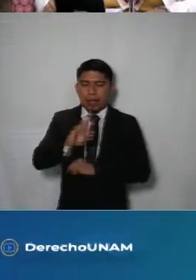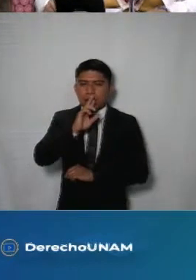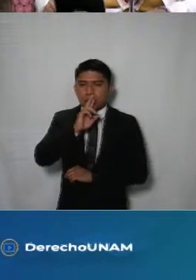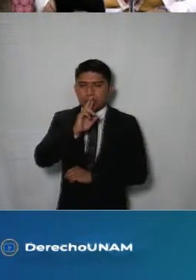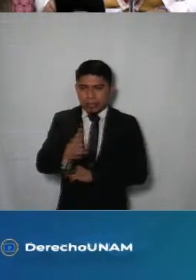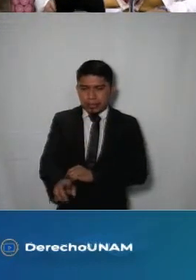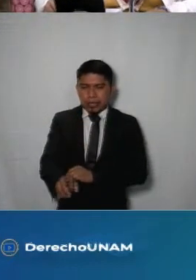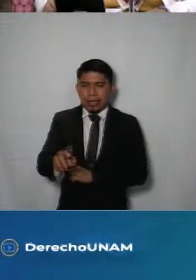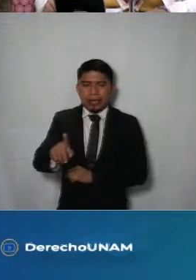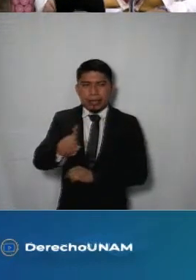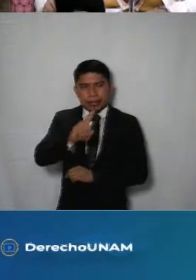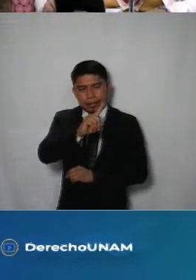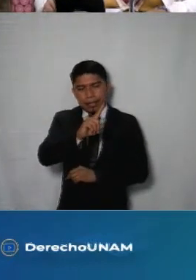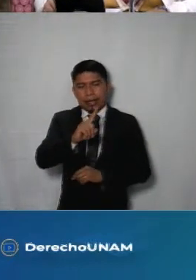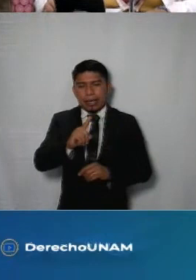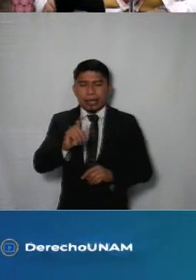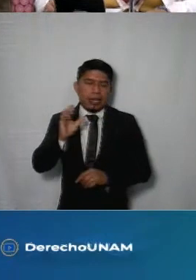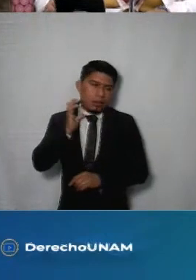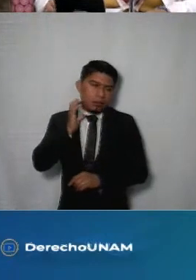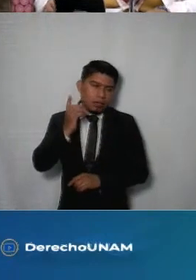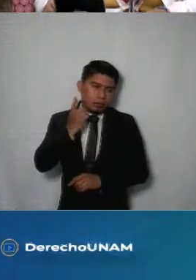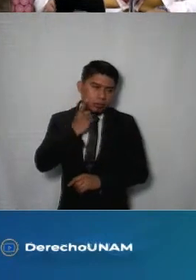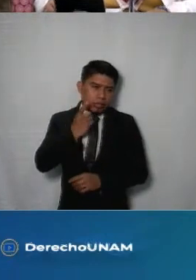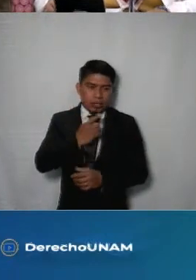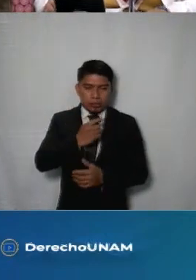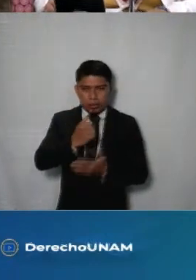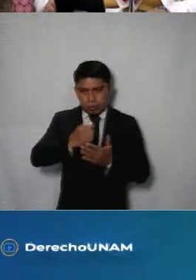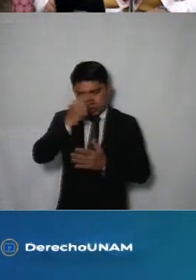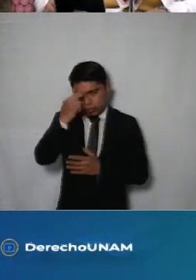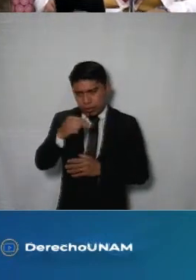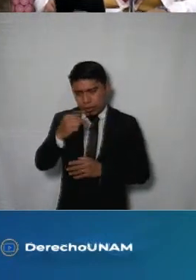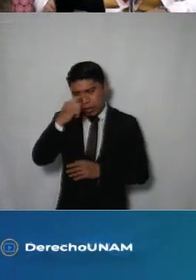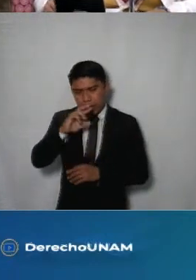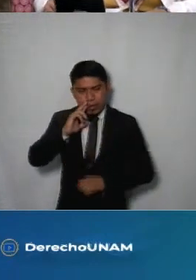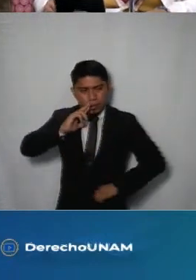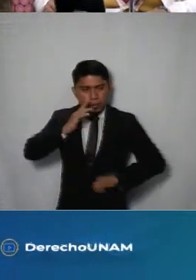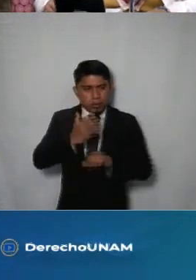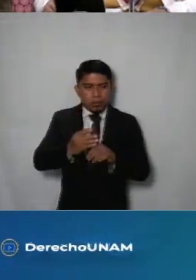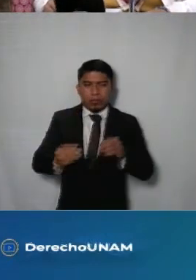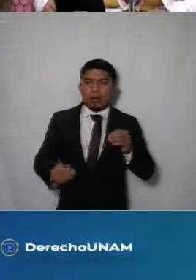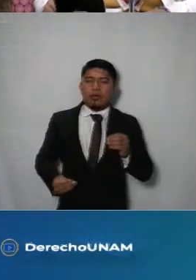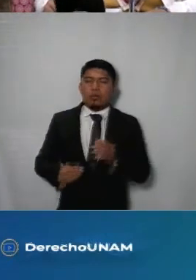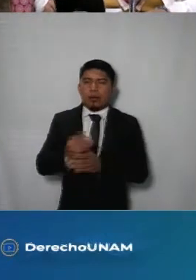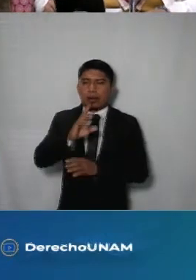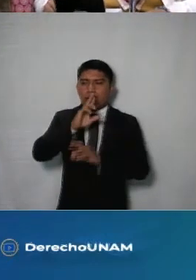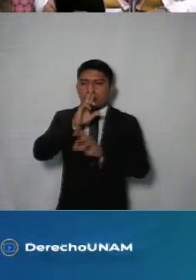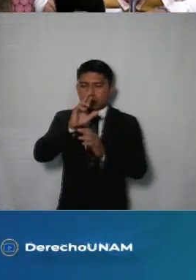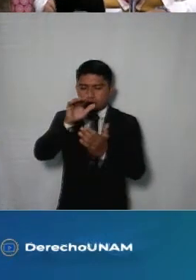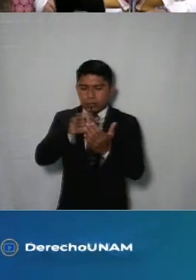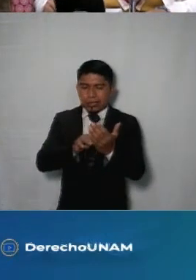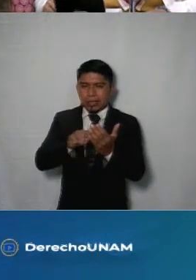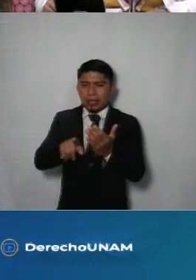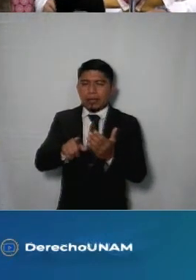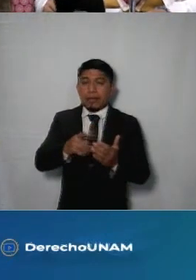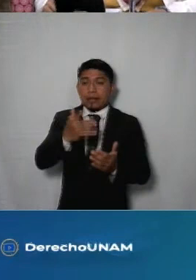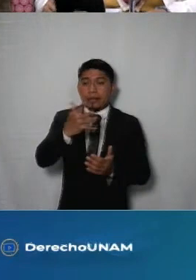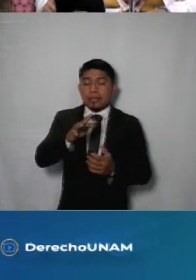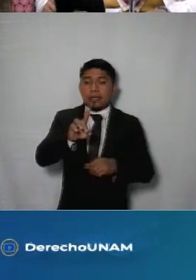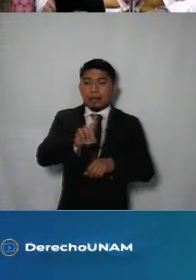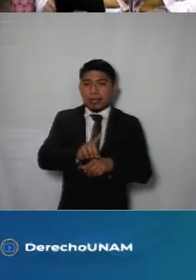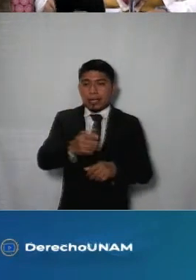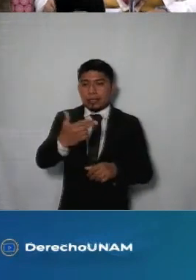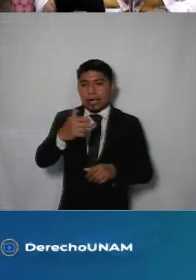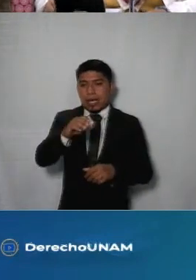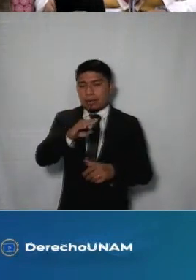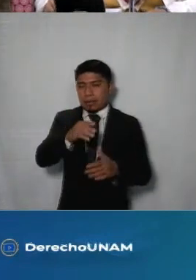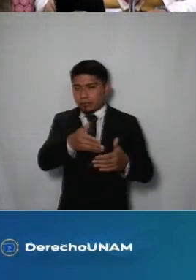la respuesta del Congreso de la Ciudad para que emita a suma competencia y emita una nueva en un plazo máximo de 10